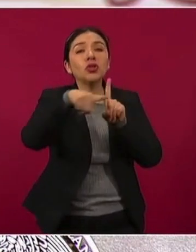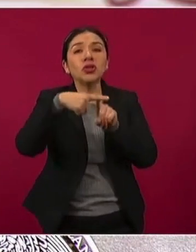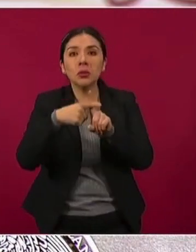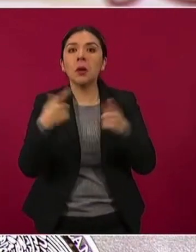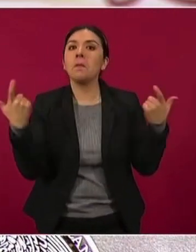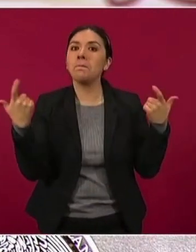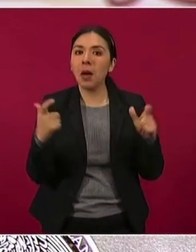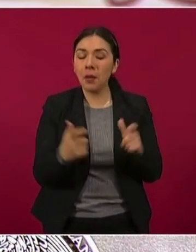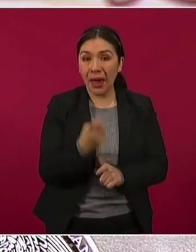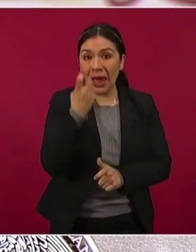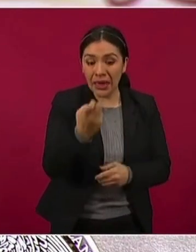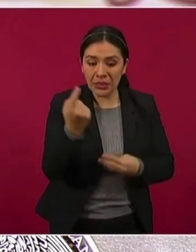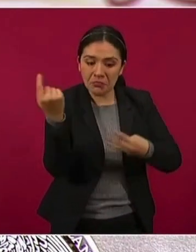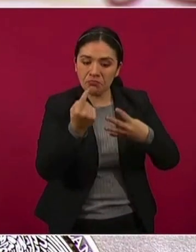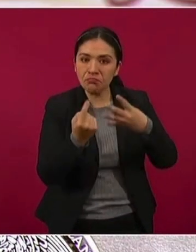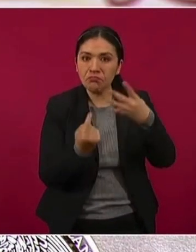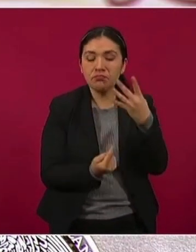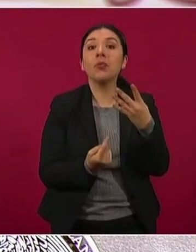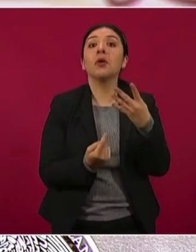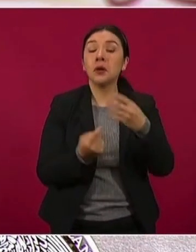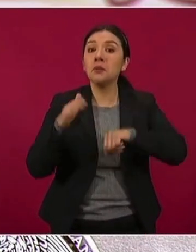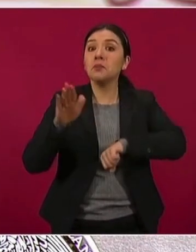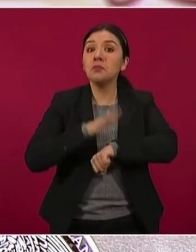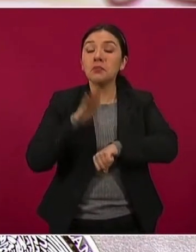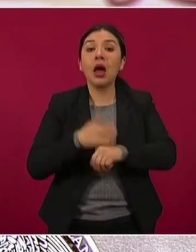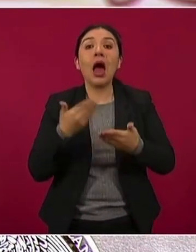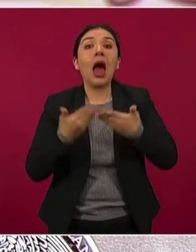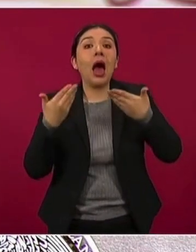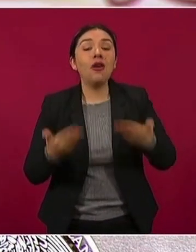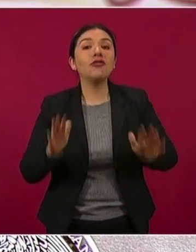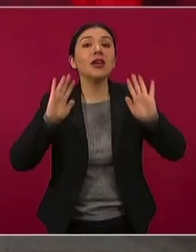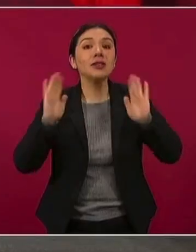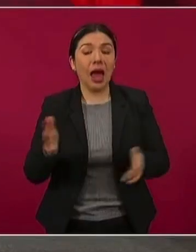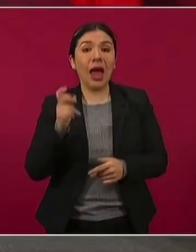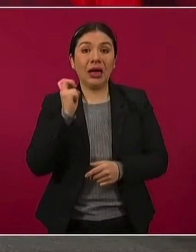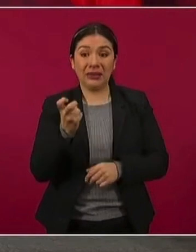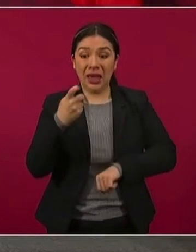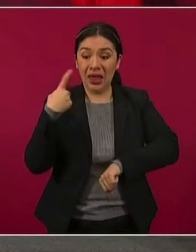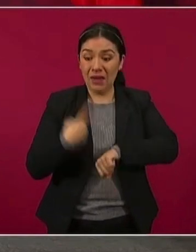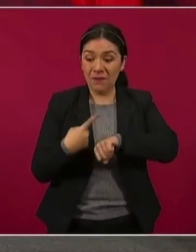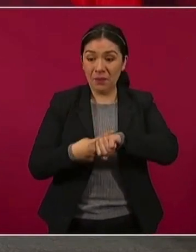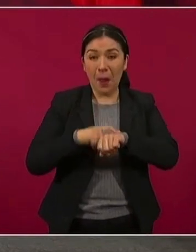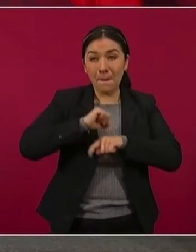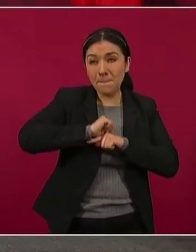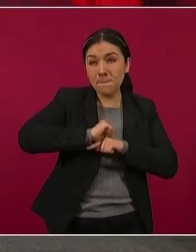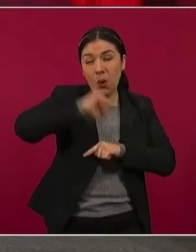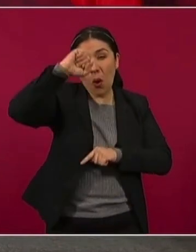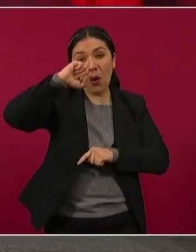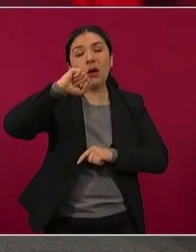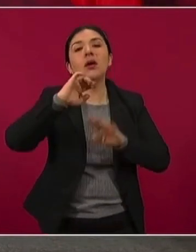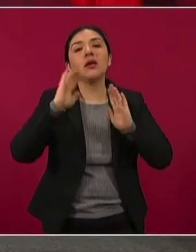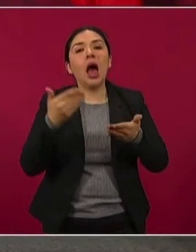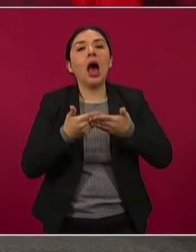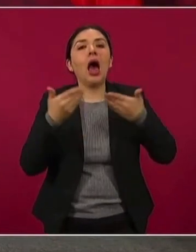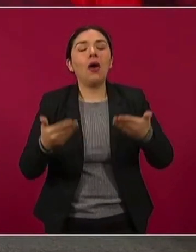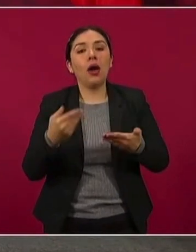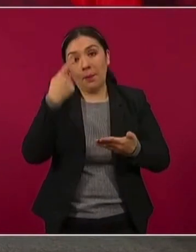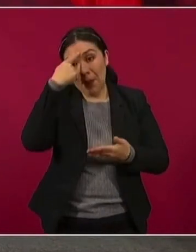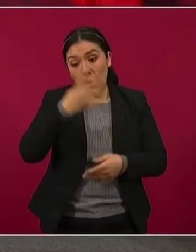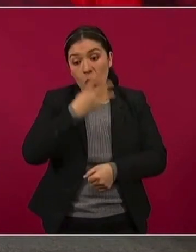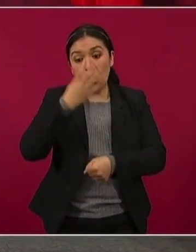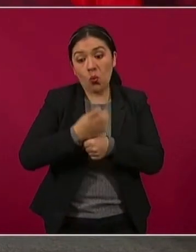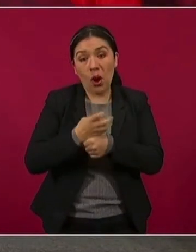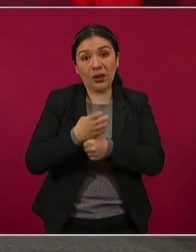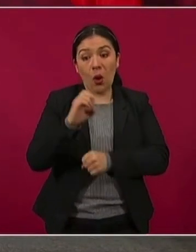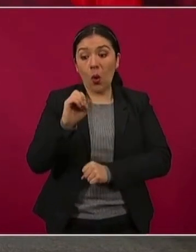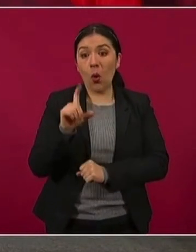Son varias señales que nos muestran que ya llegamos al punto ACME y hemos pasado al punto máximo de esta cuarta